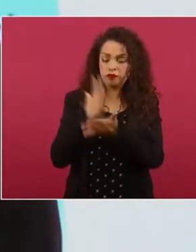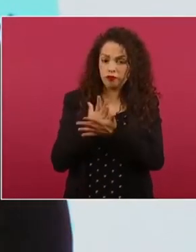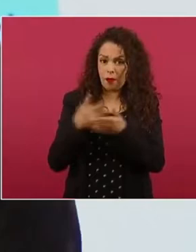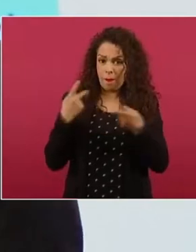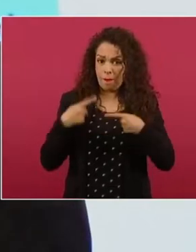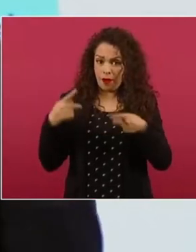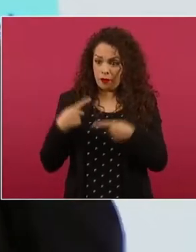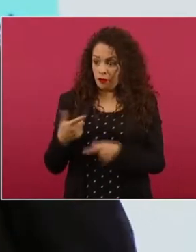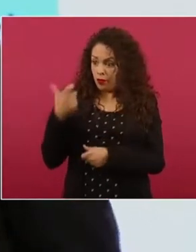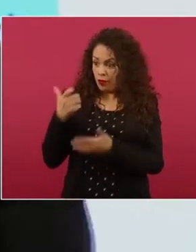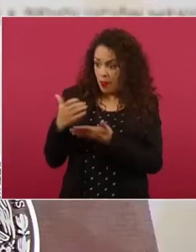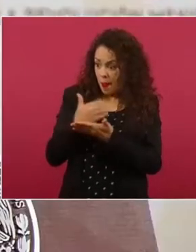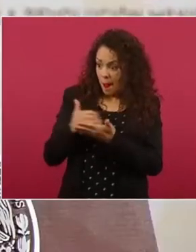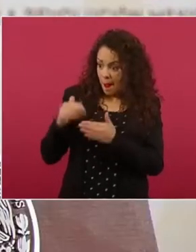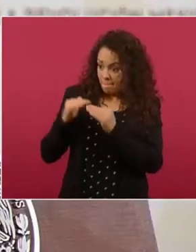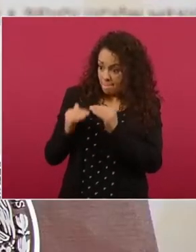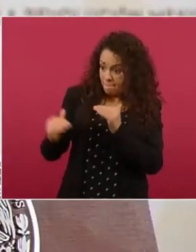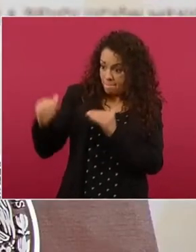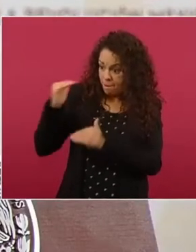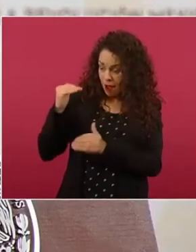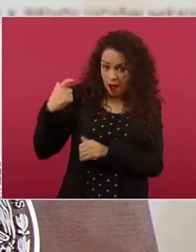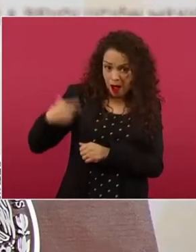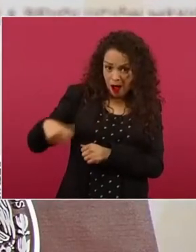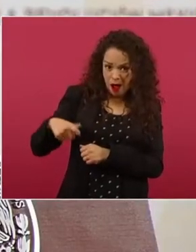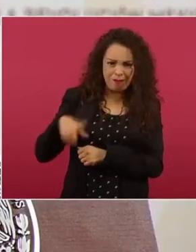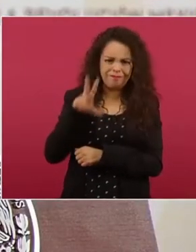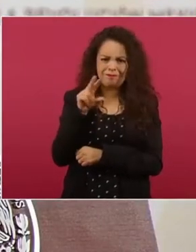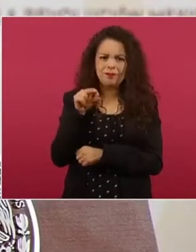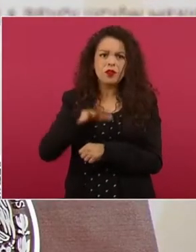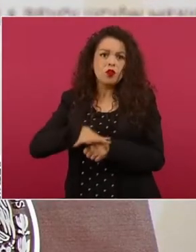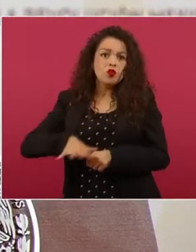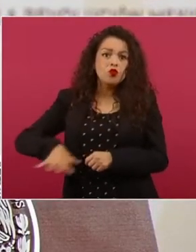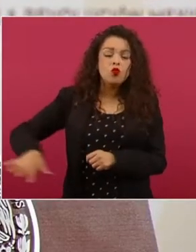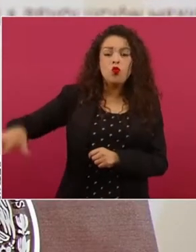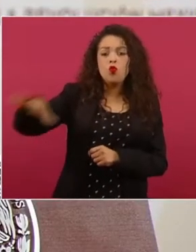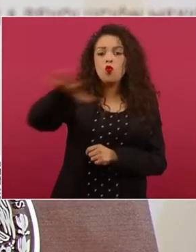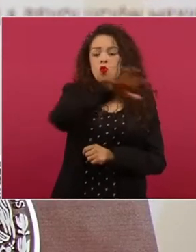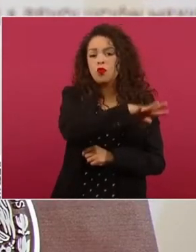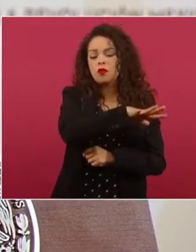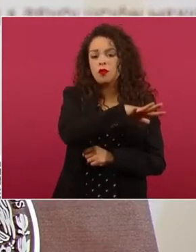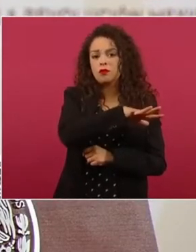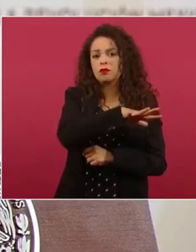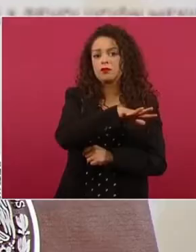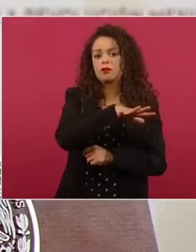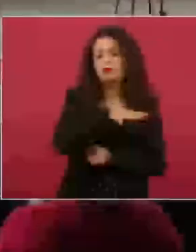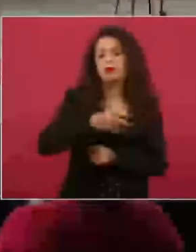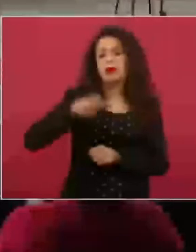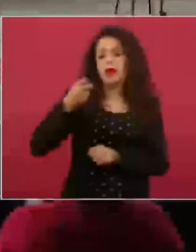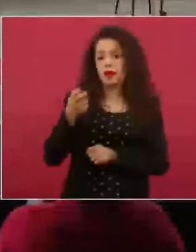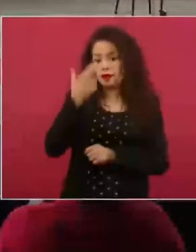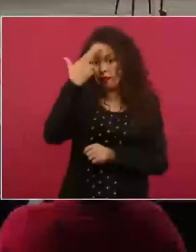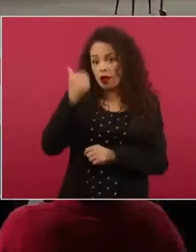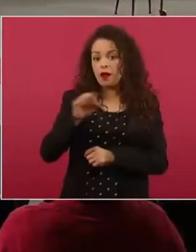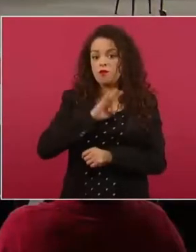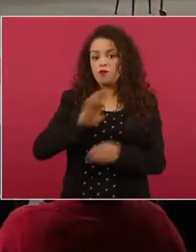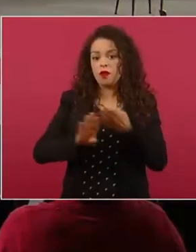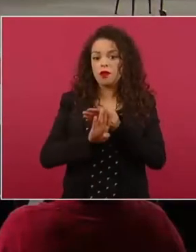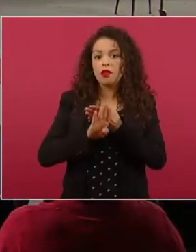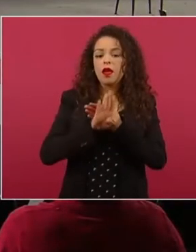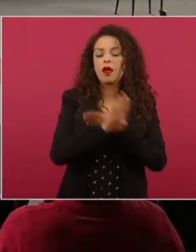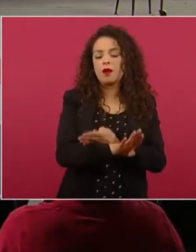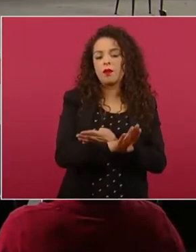ingresos, sino también a toda la población a evitar los efectos secundarios como mayores